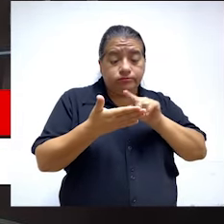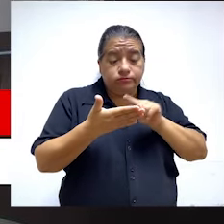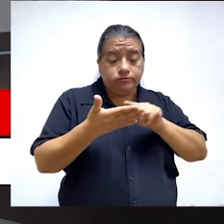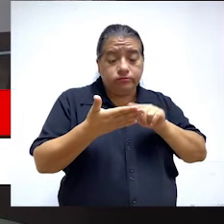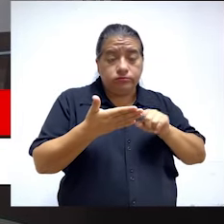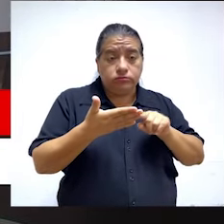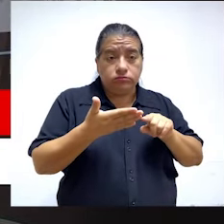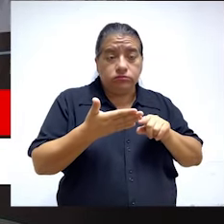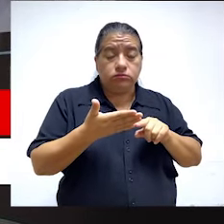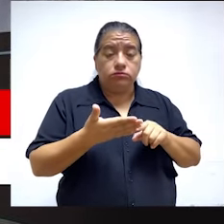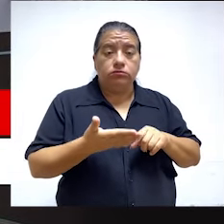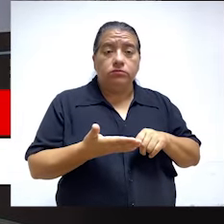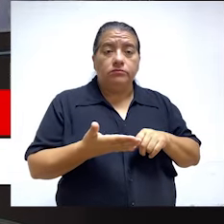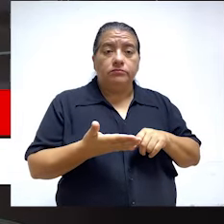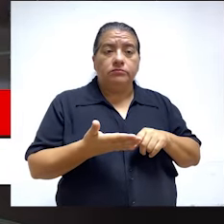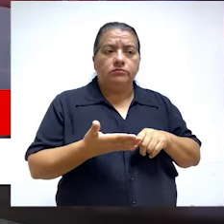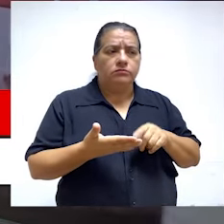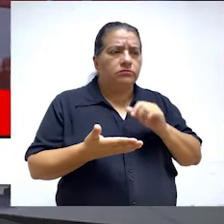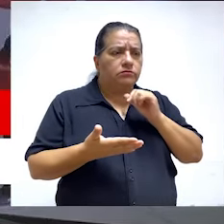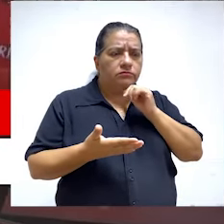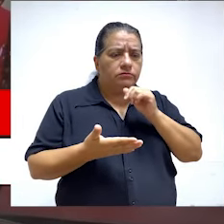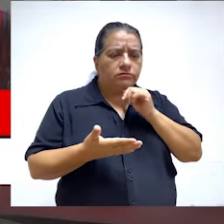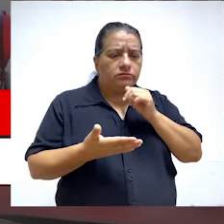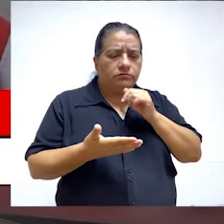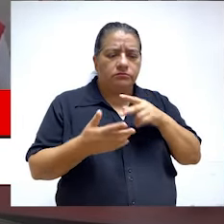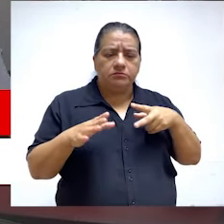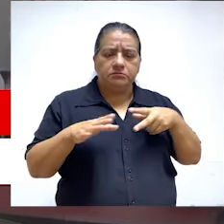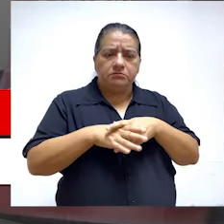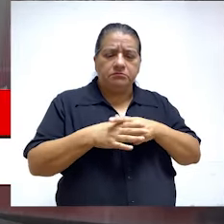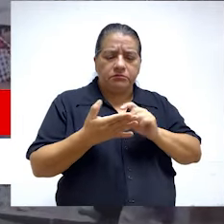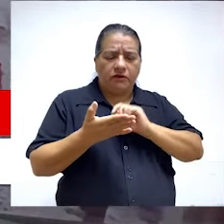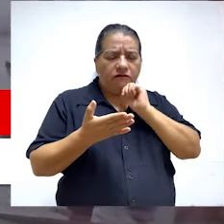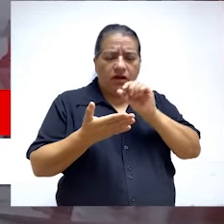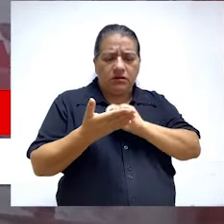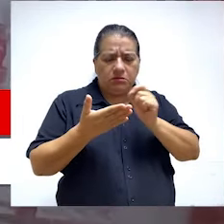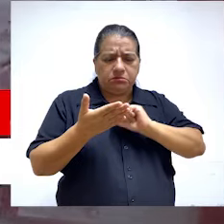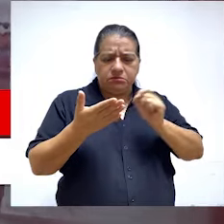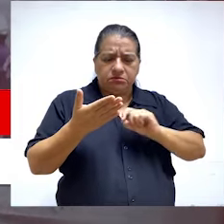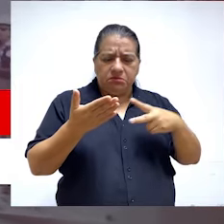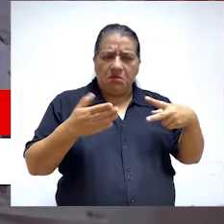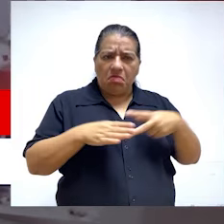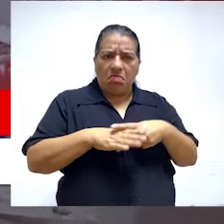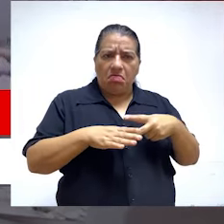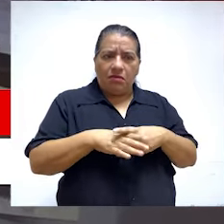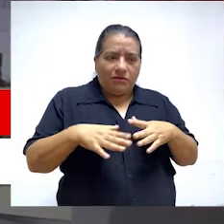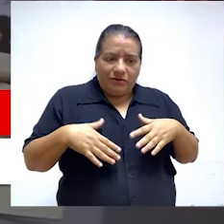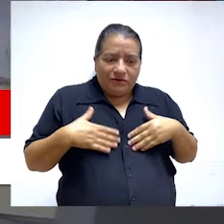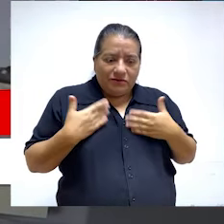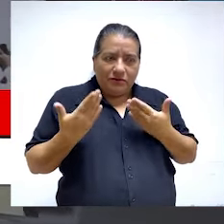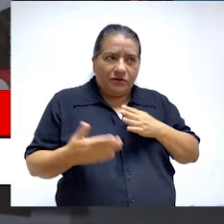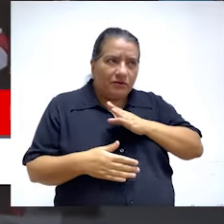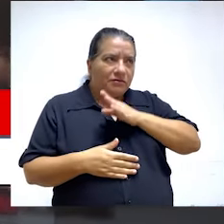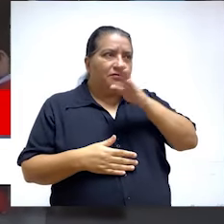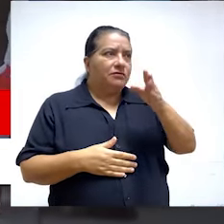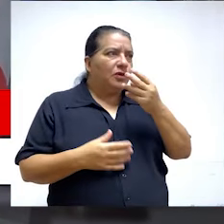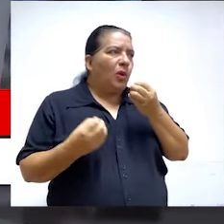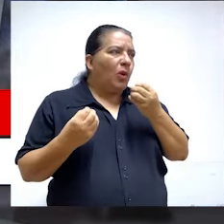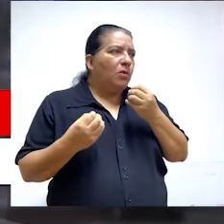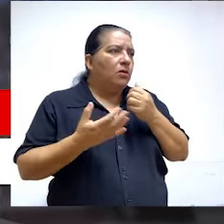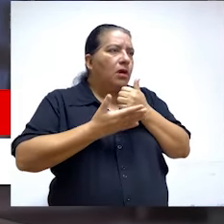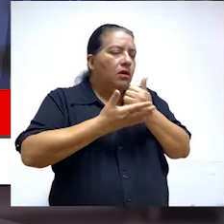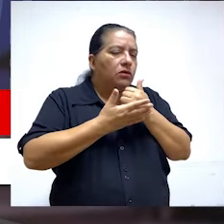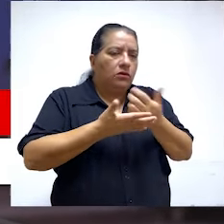cada, de cada persona usuaria no están completas, faltan datos, entonces no se puede hacer el seguimiento.